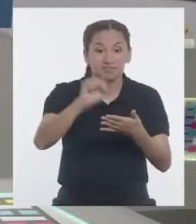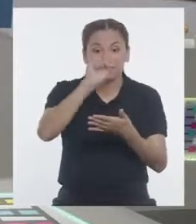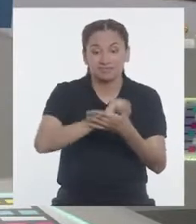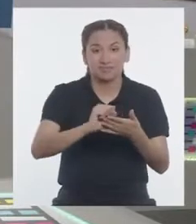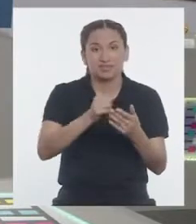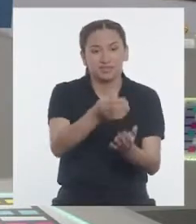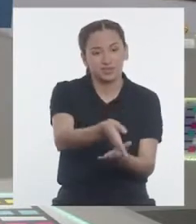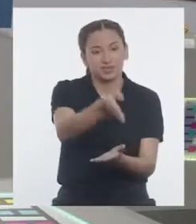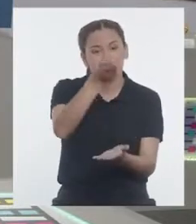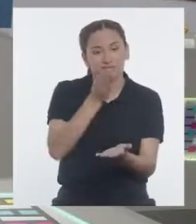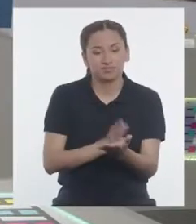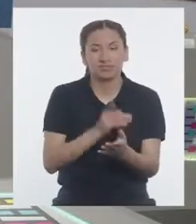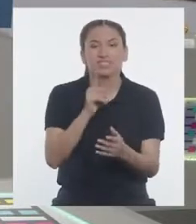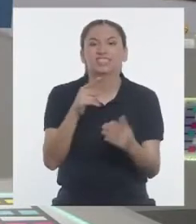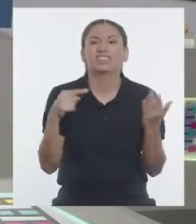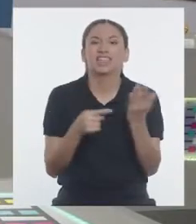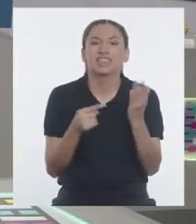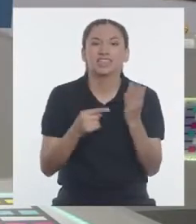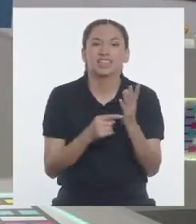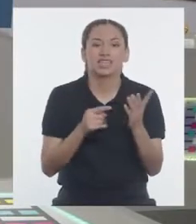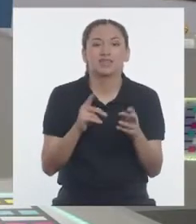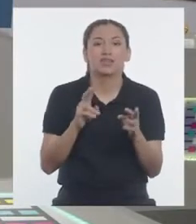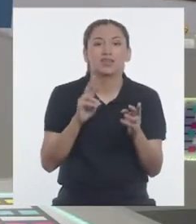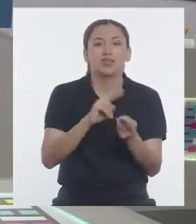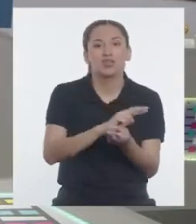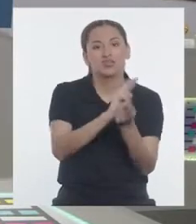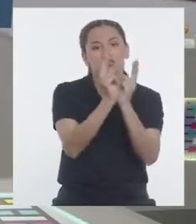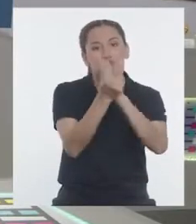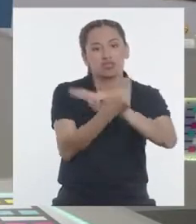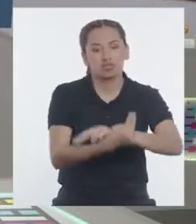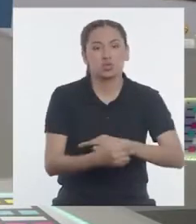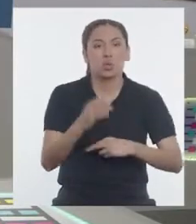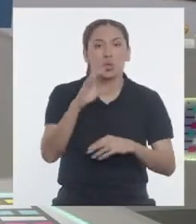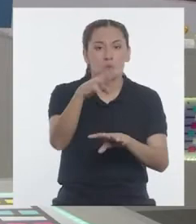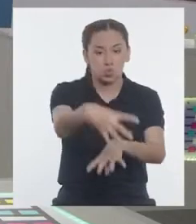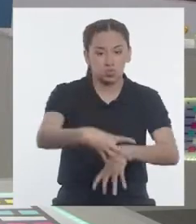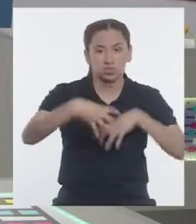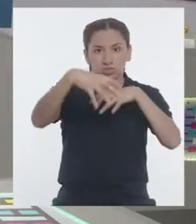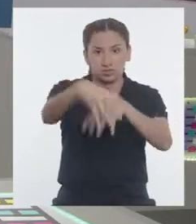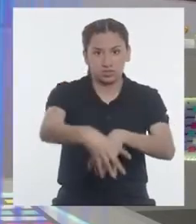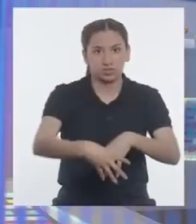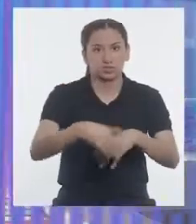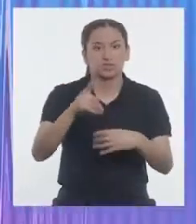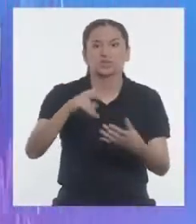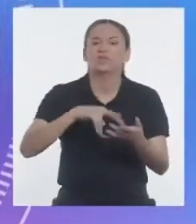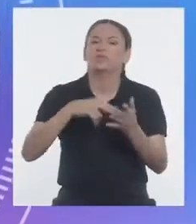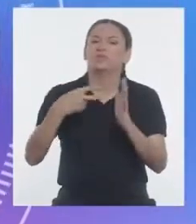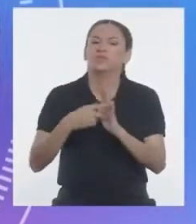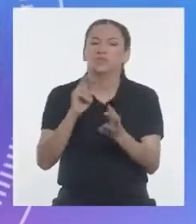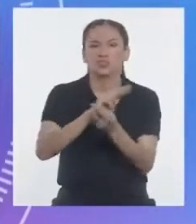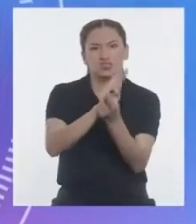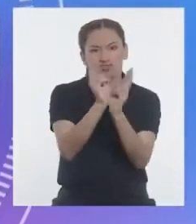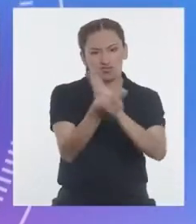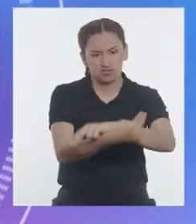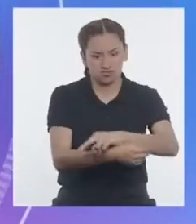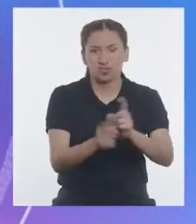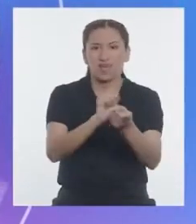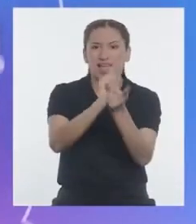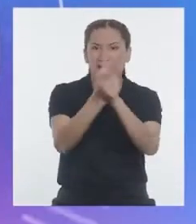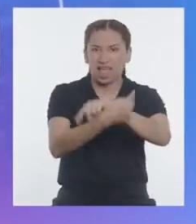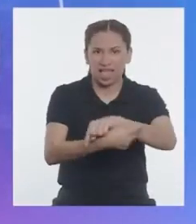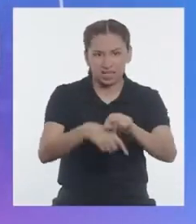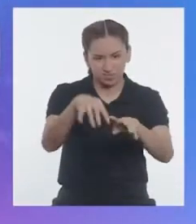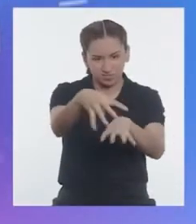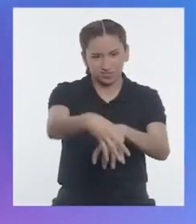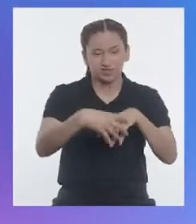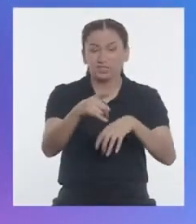¡Excelente! Esa técnica se llama rotación de cultivos. La rotación de cultivos es una